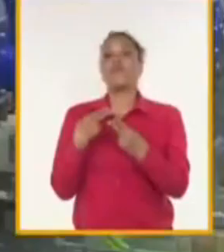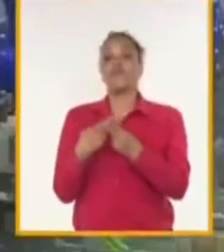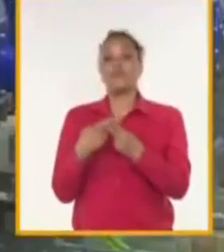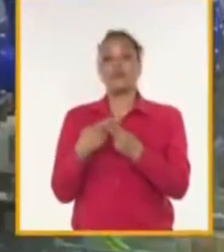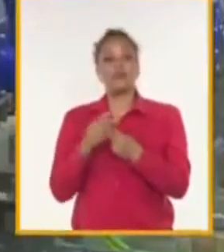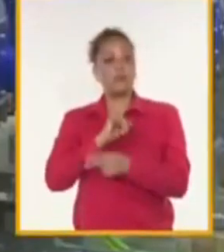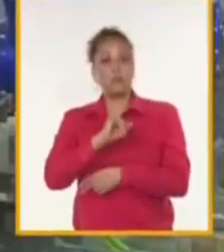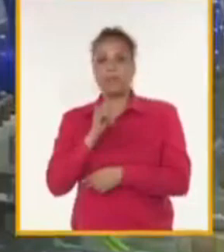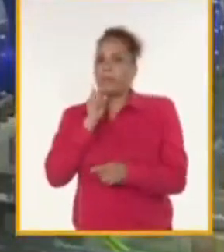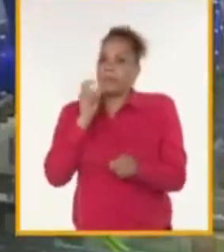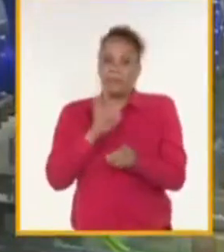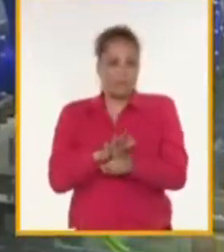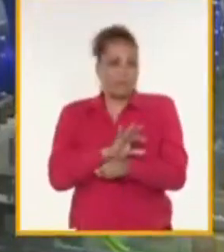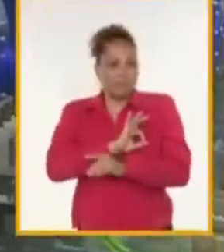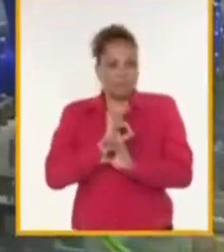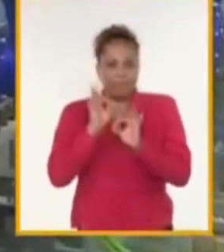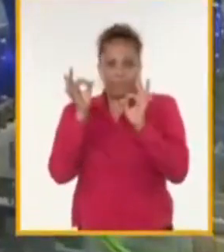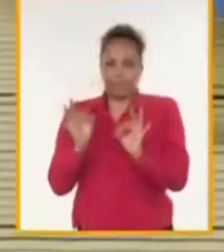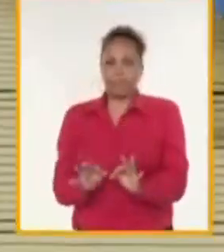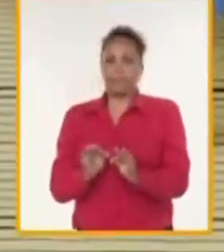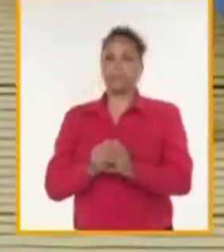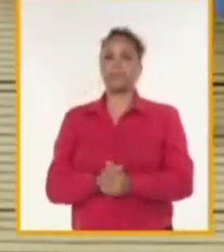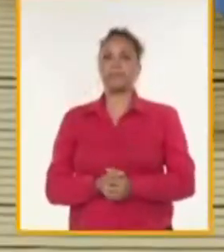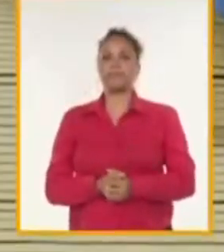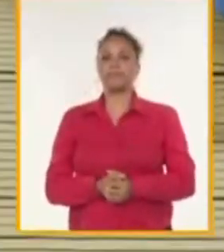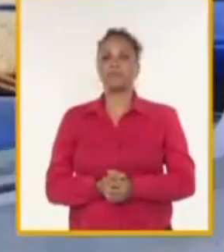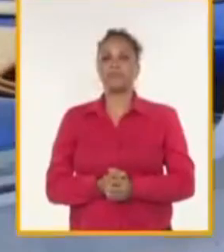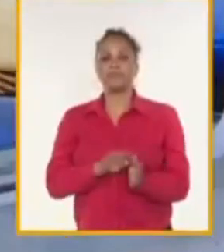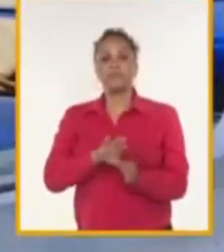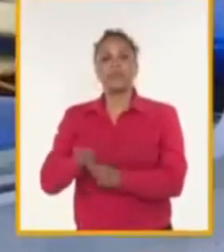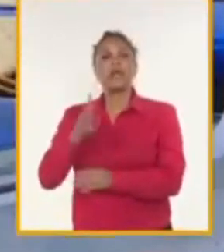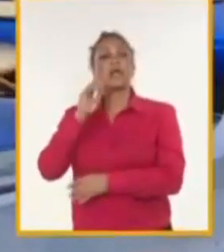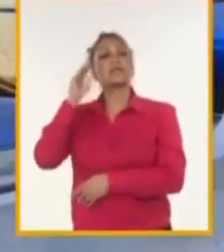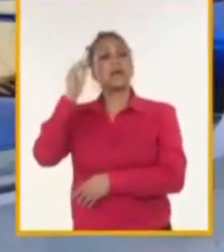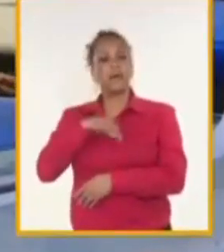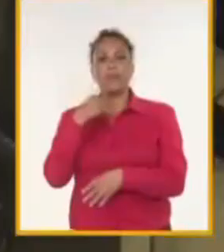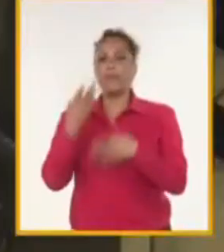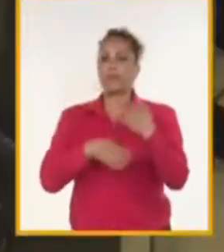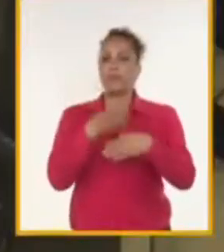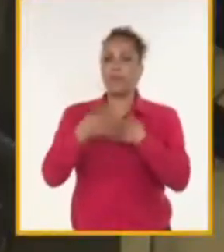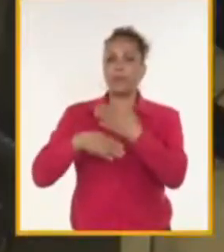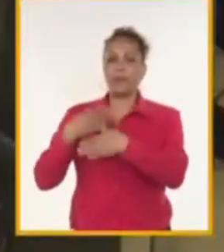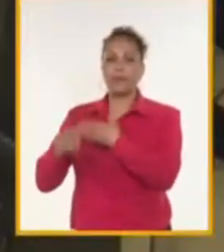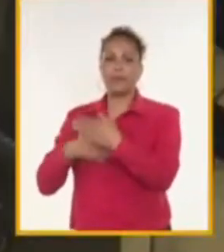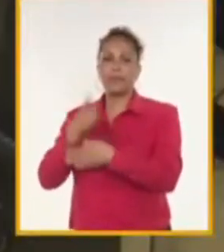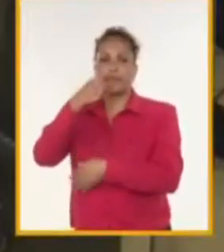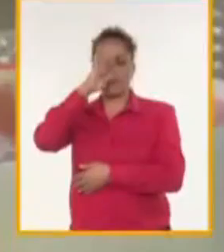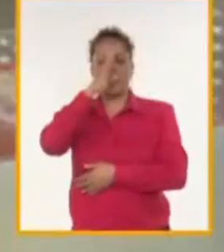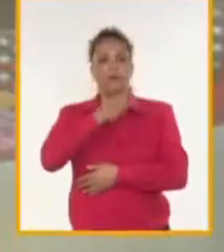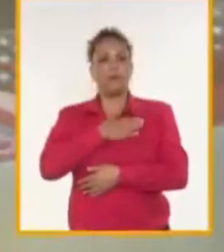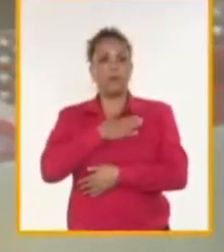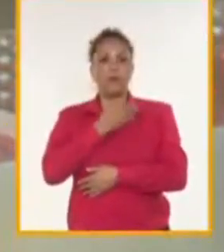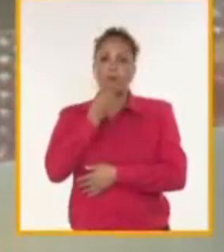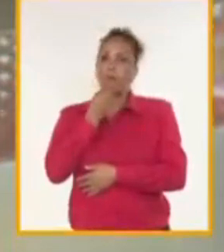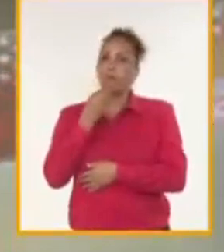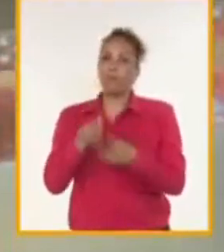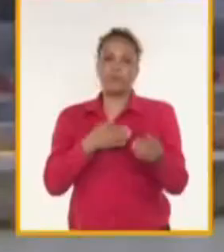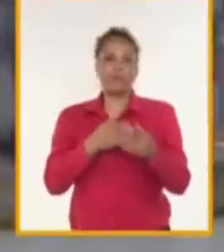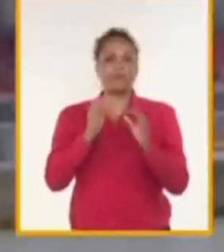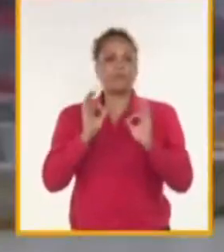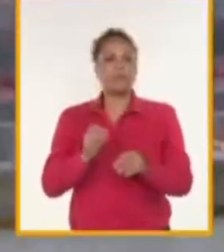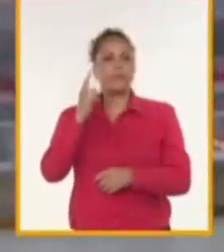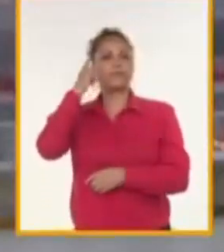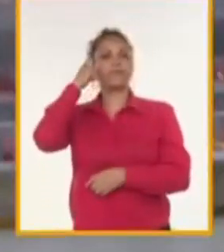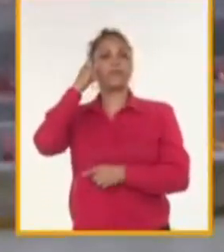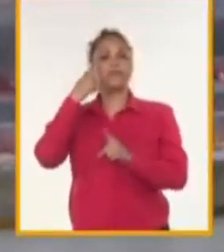mantenemos. Todos sabemos que existen problemas en el país, pero siempre con una actitud positiva y con el apoyo